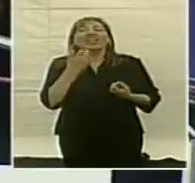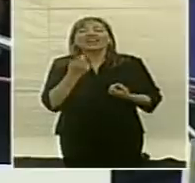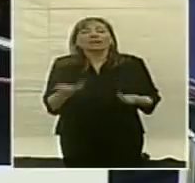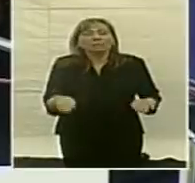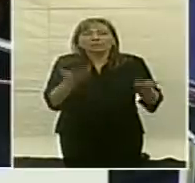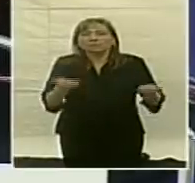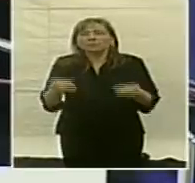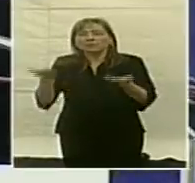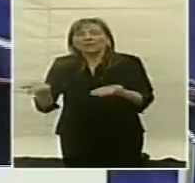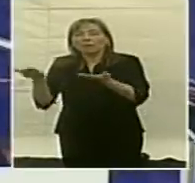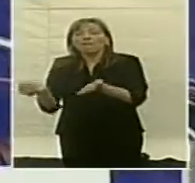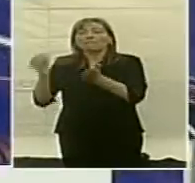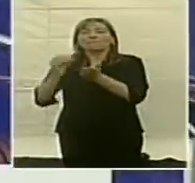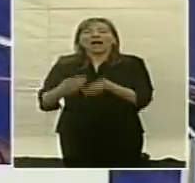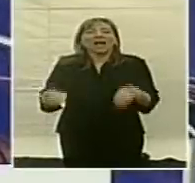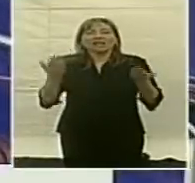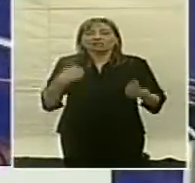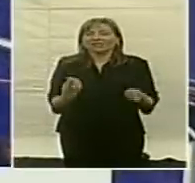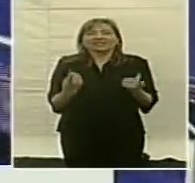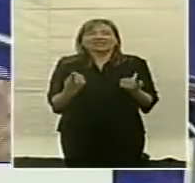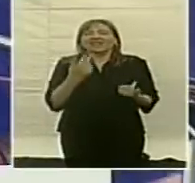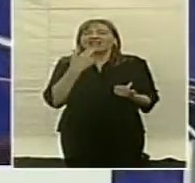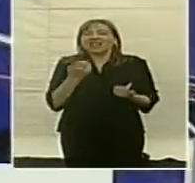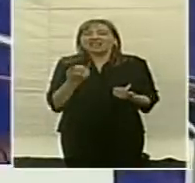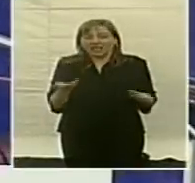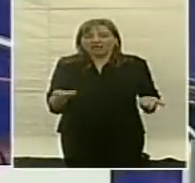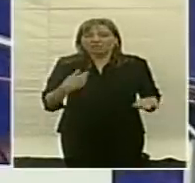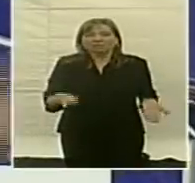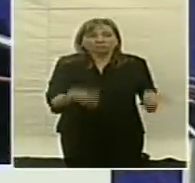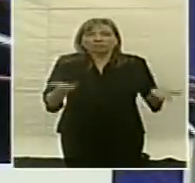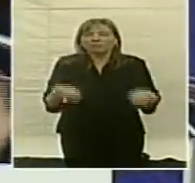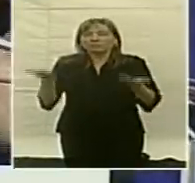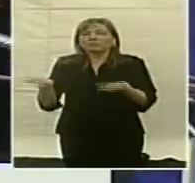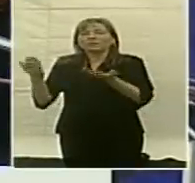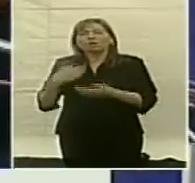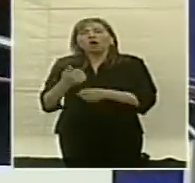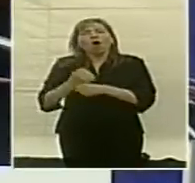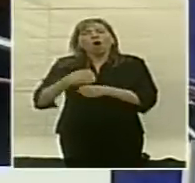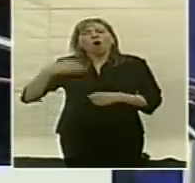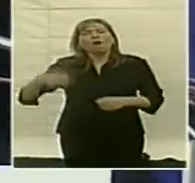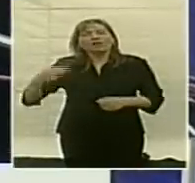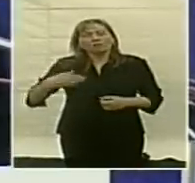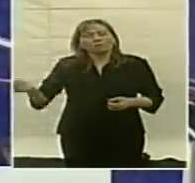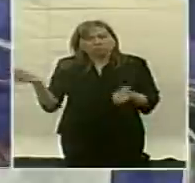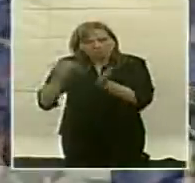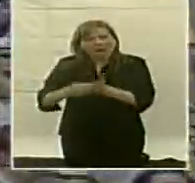por eso tuvimos que generar tanta energía y todavía tenemos que seguir generando más.